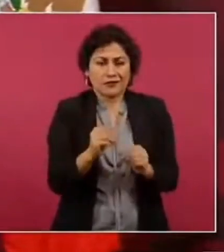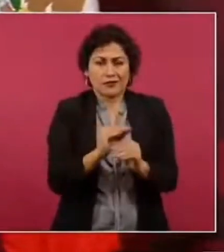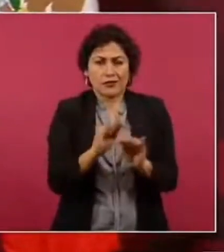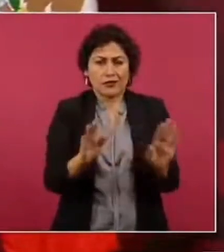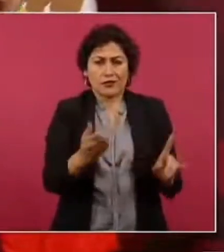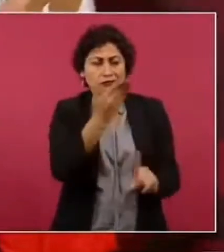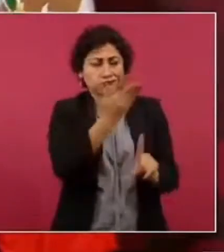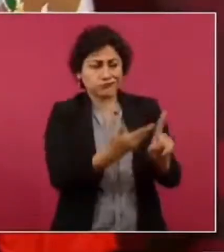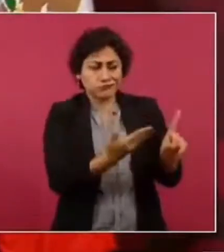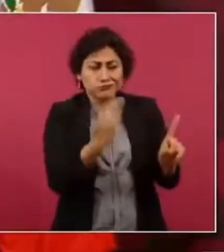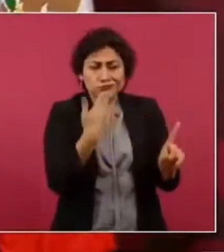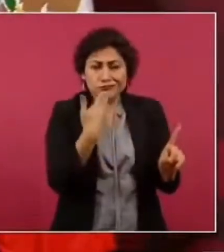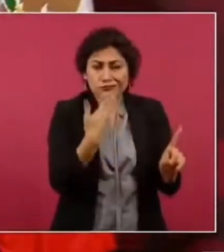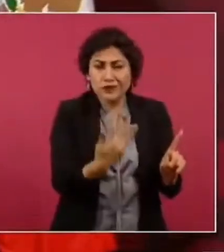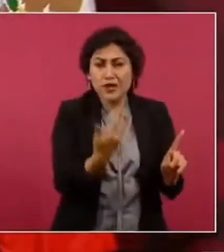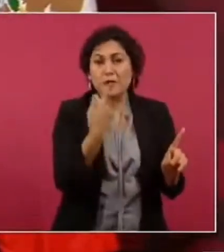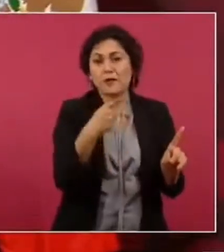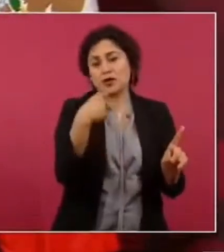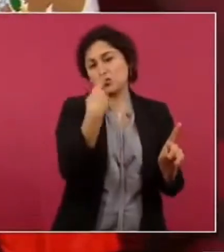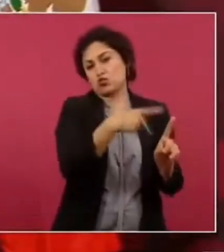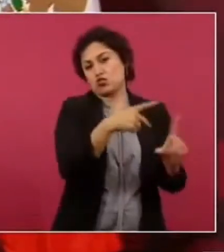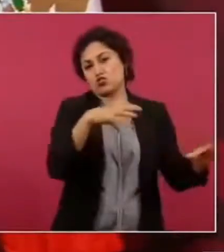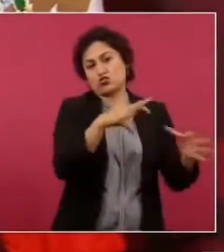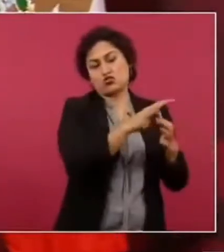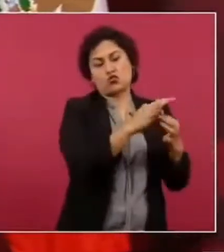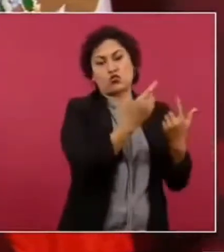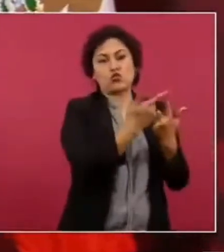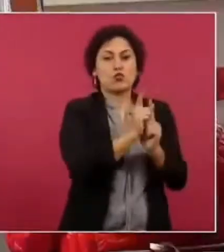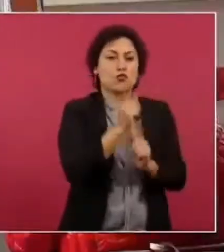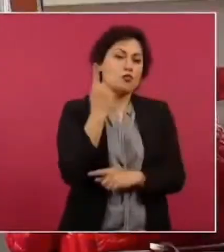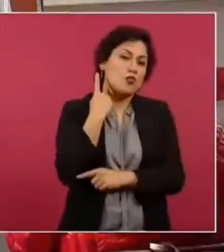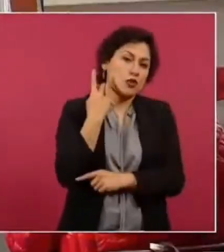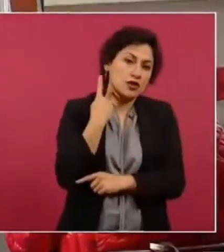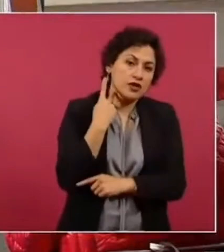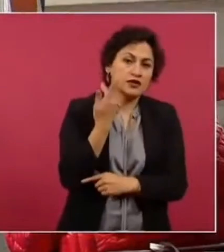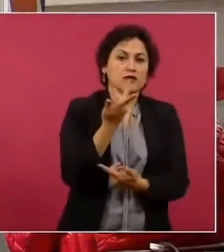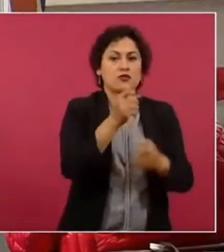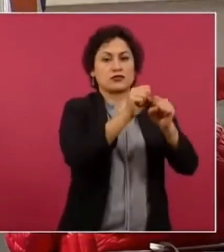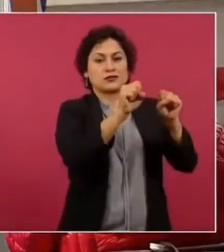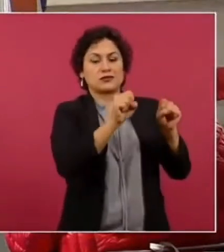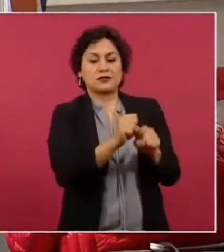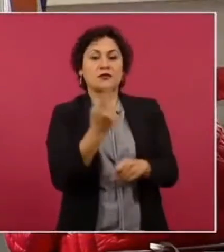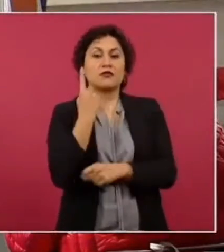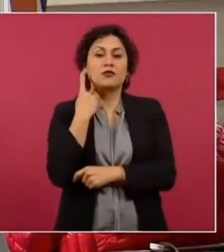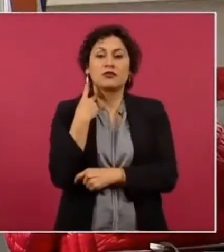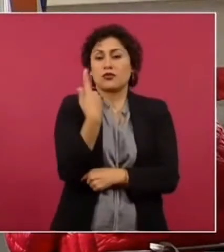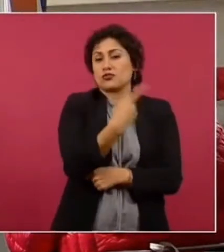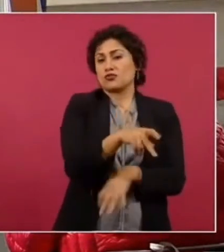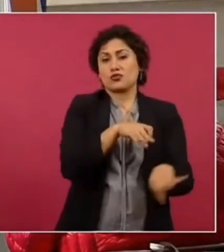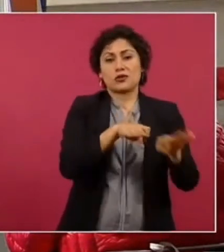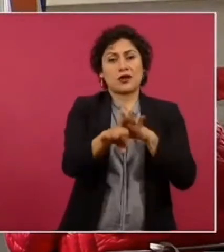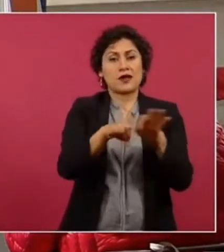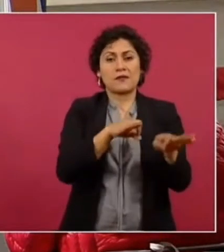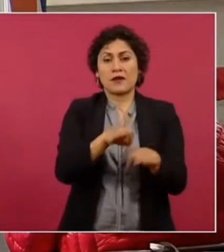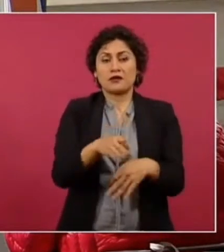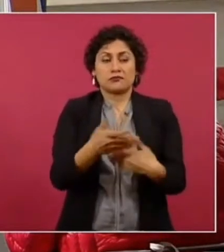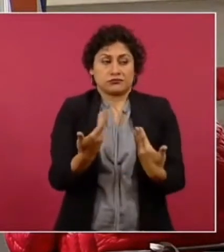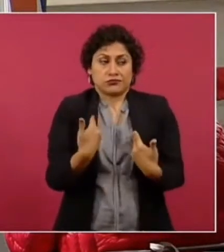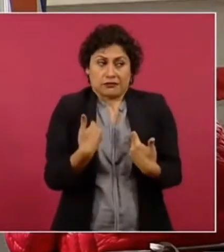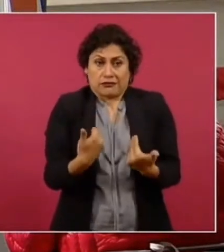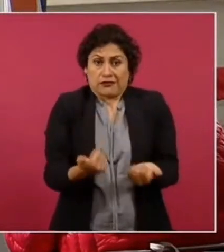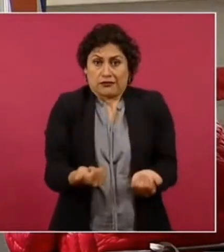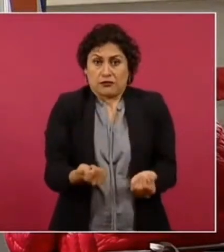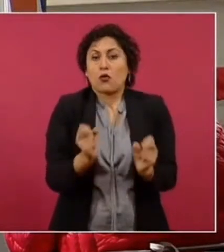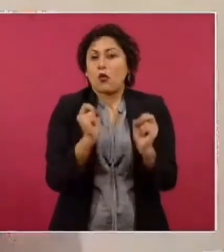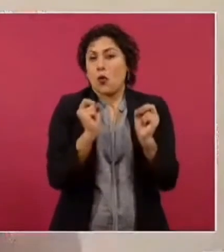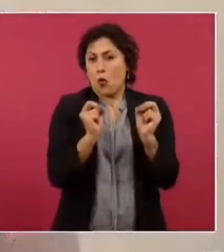y tiene él que hacer su trabajo como también ellos saben que yo tengo que